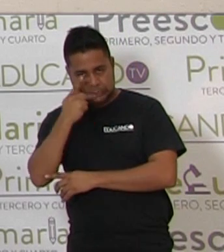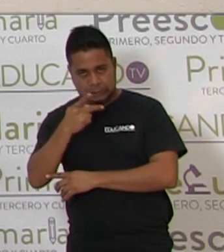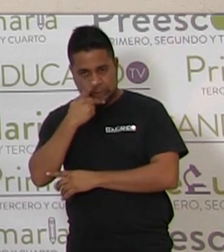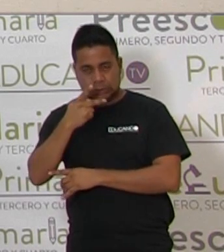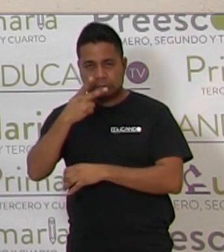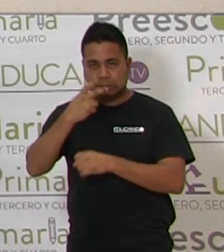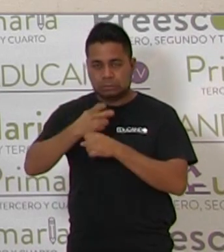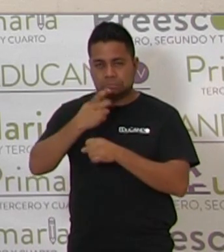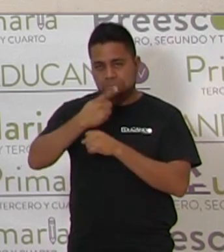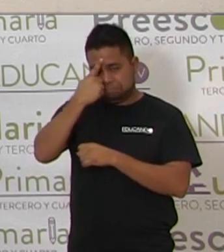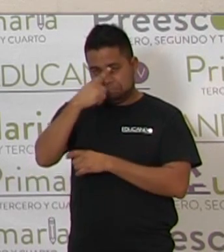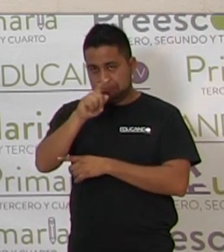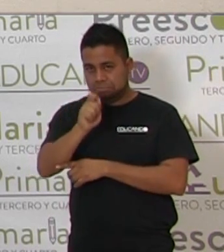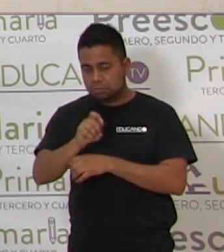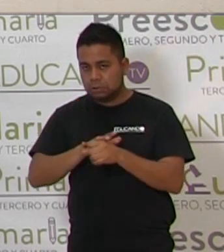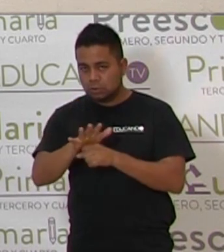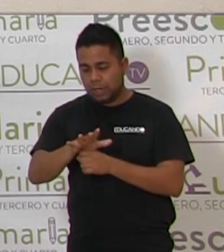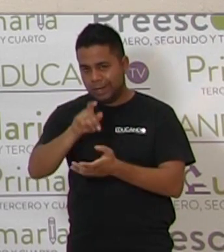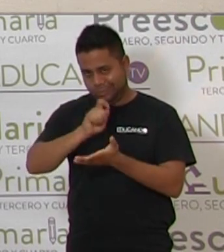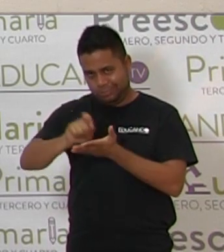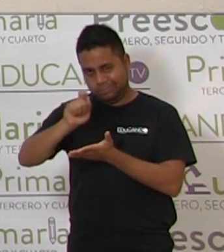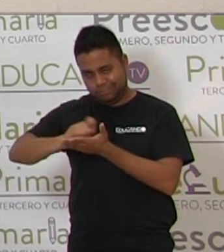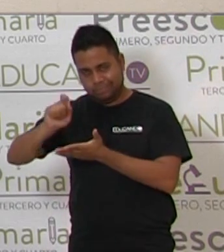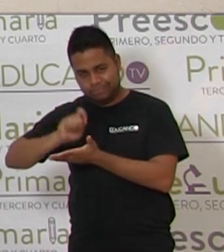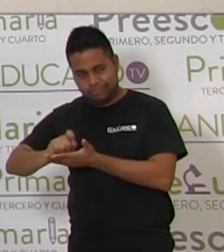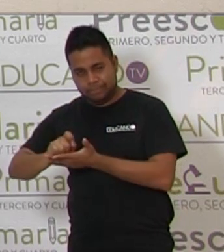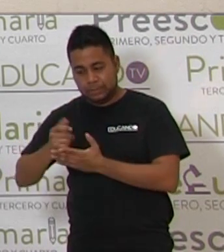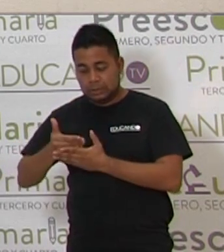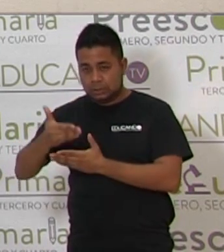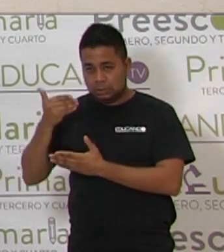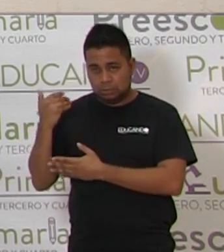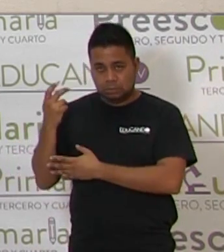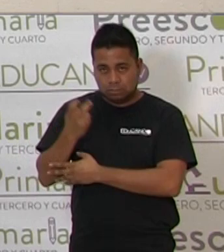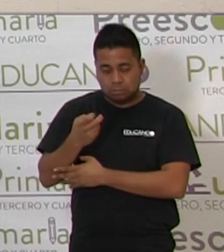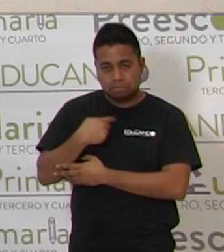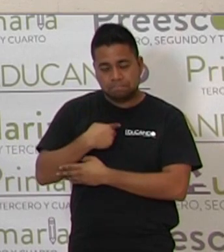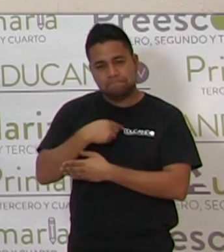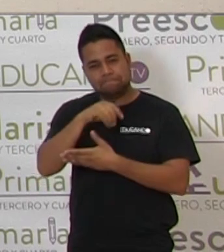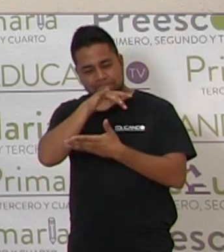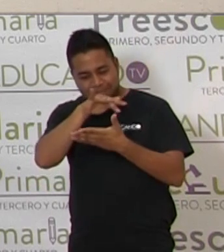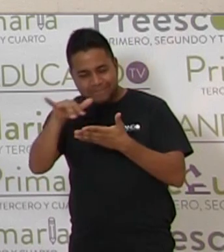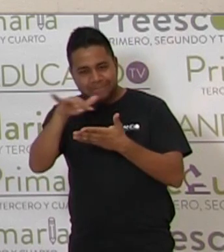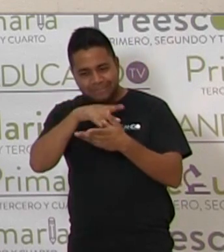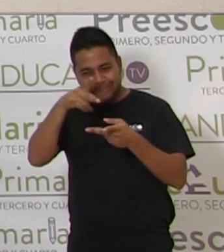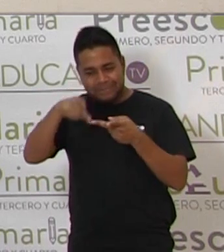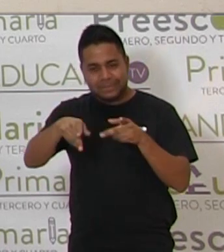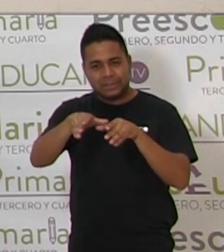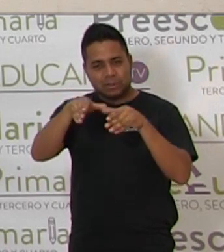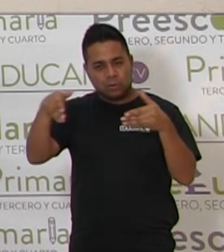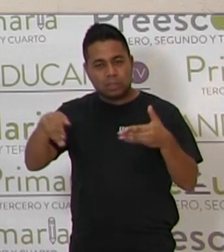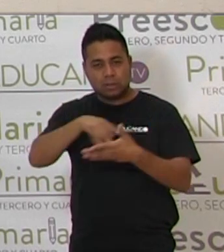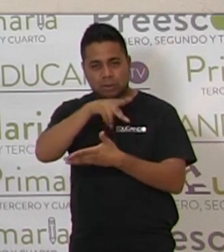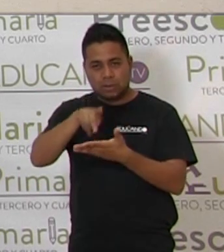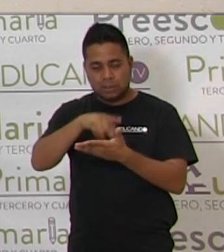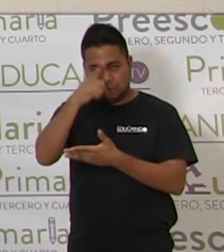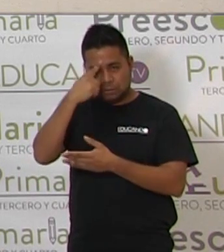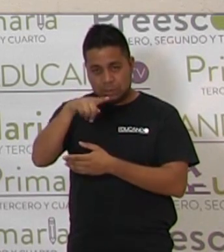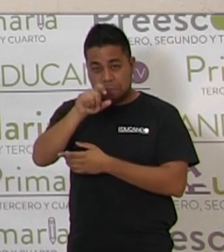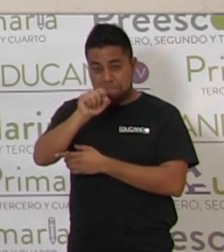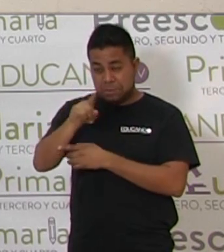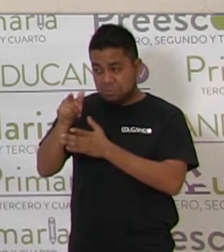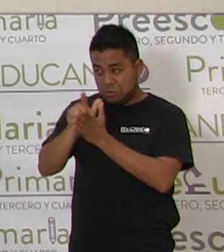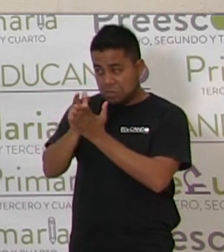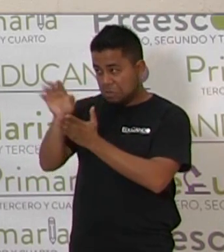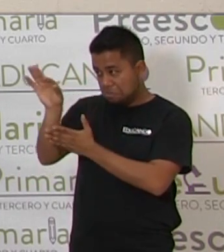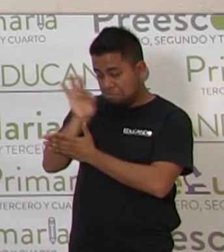y después nos vamos a la escritura. Y, antes de eso, te voy a leer un pedacito de un cuento, nuevamente de la